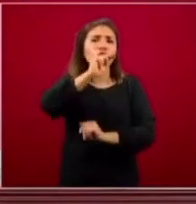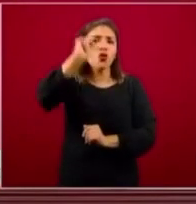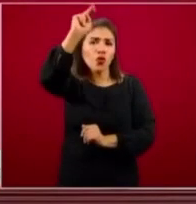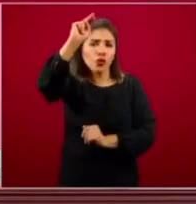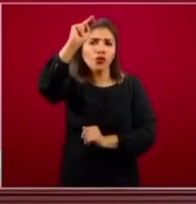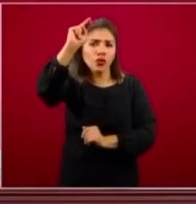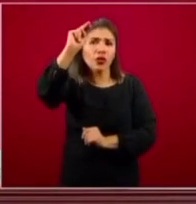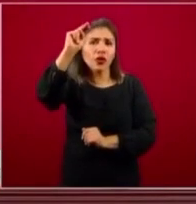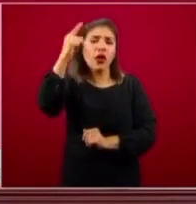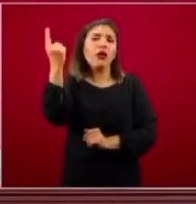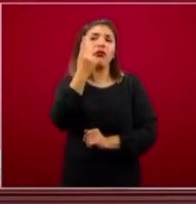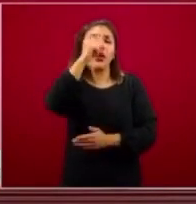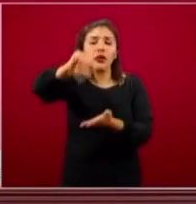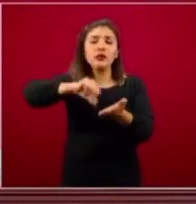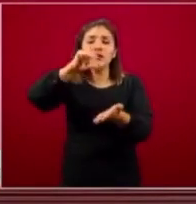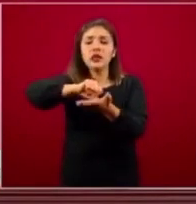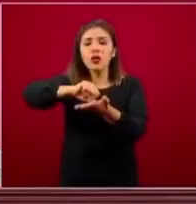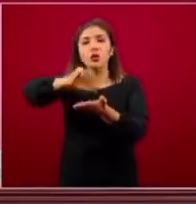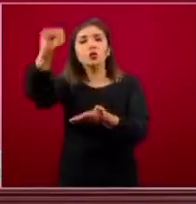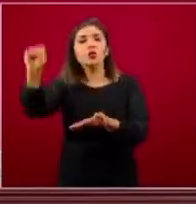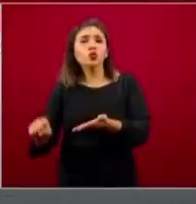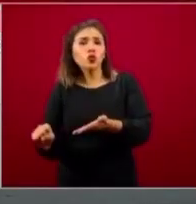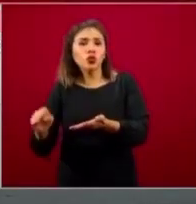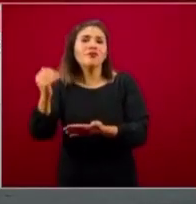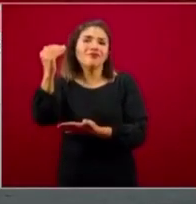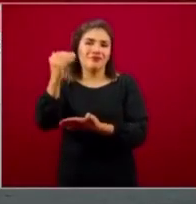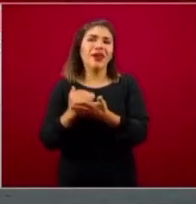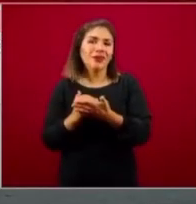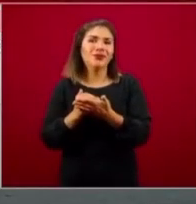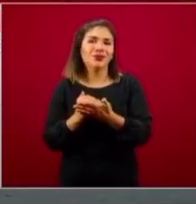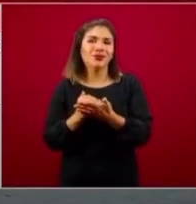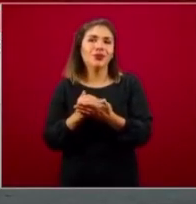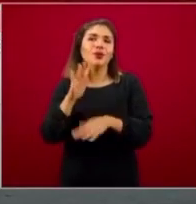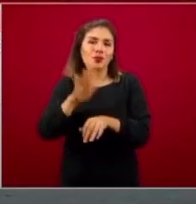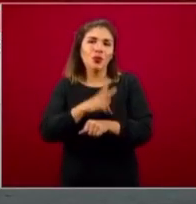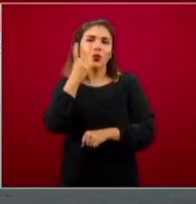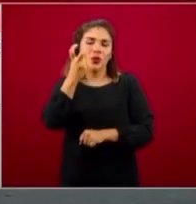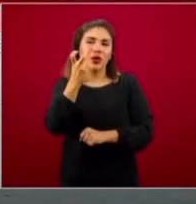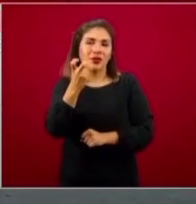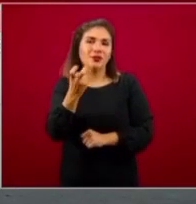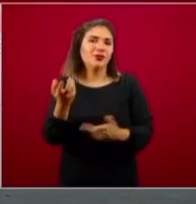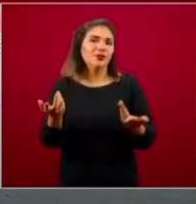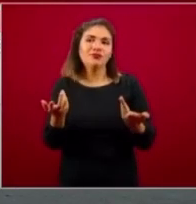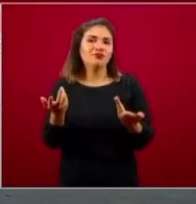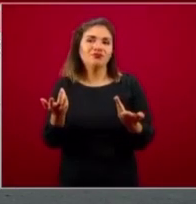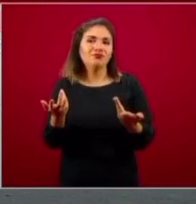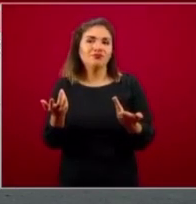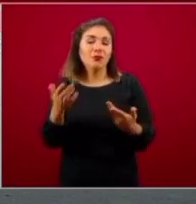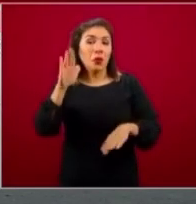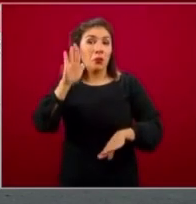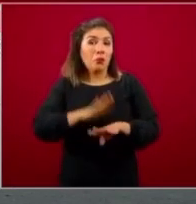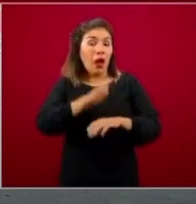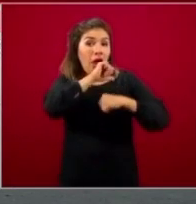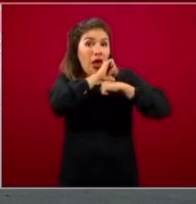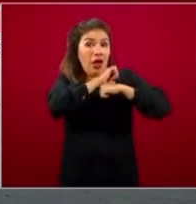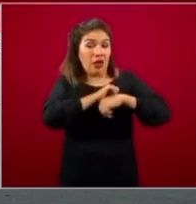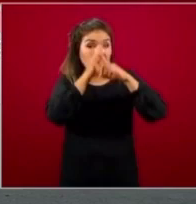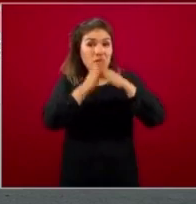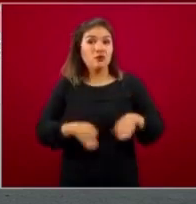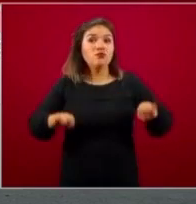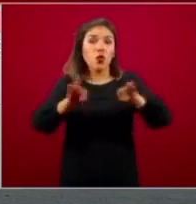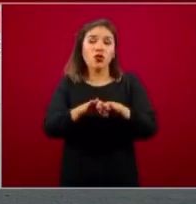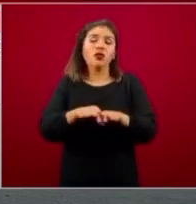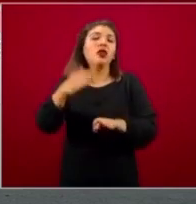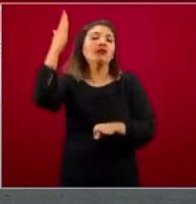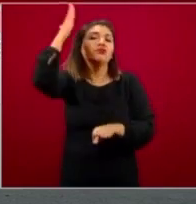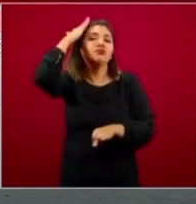que el centro y el sur. Entonces, es por eso que, digamos, prioritariamente se hace de esa